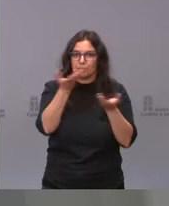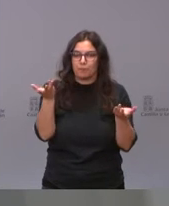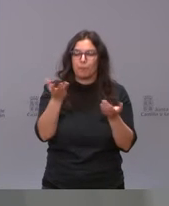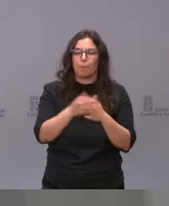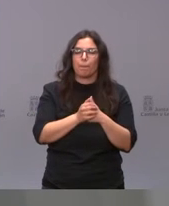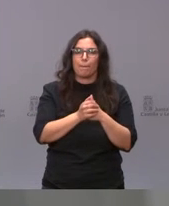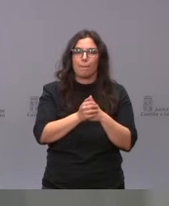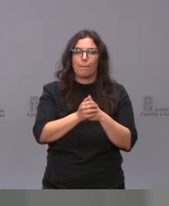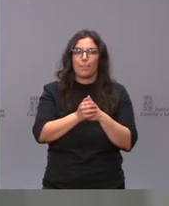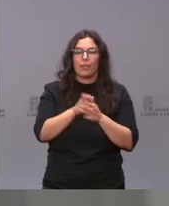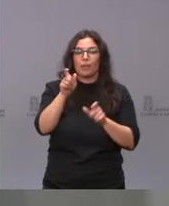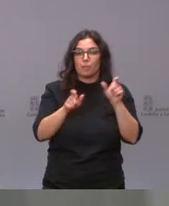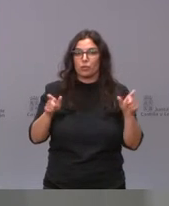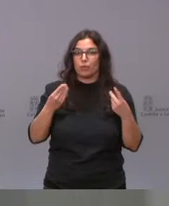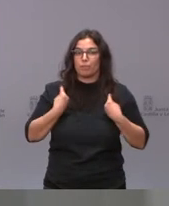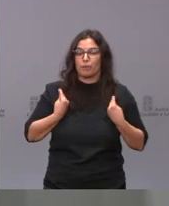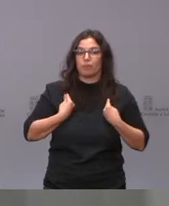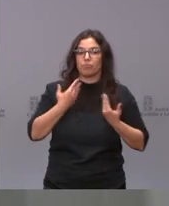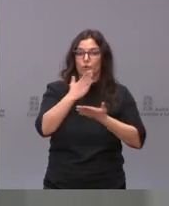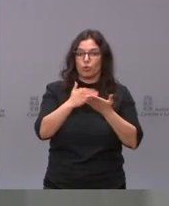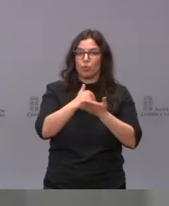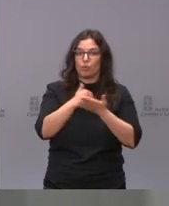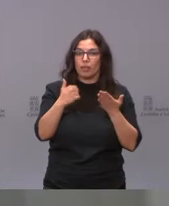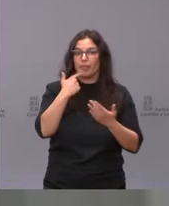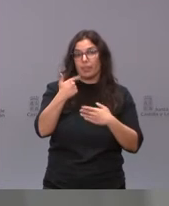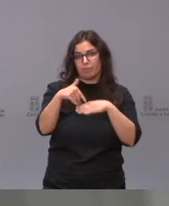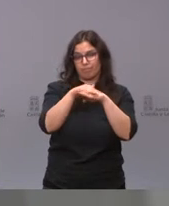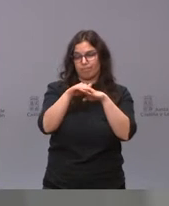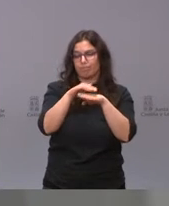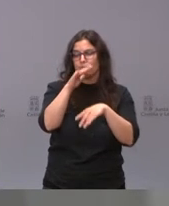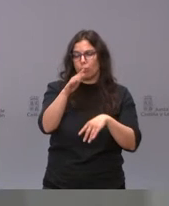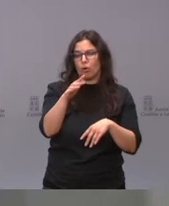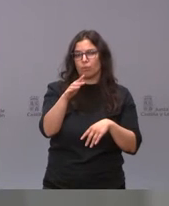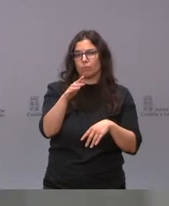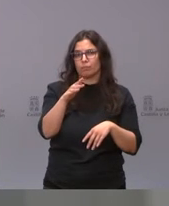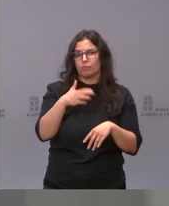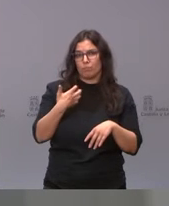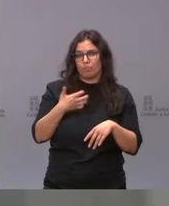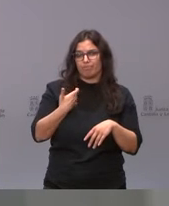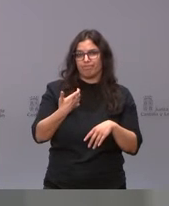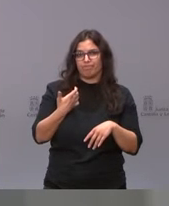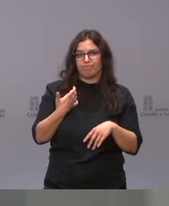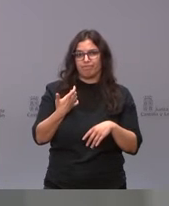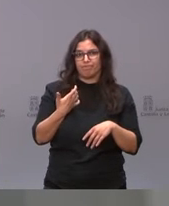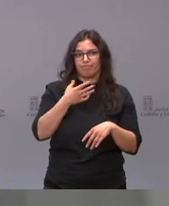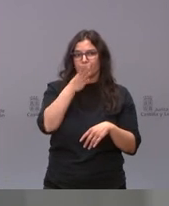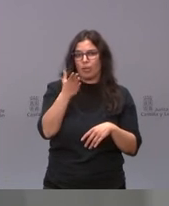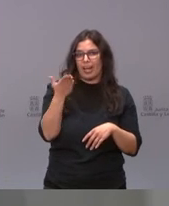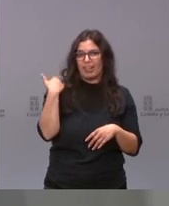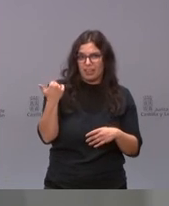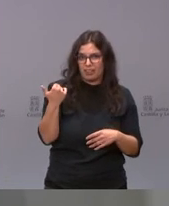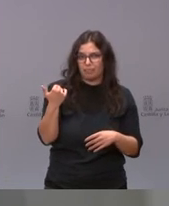los ciudadanos de nuestra comunidad, pedirles disculpas por las molestias que se pudieron ocasionar ayer